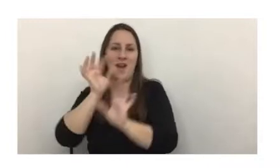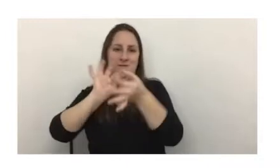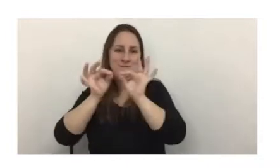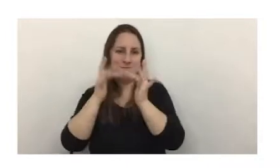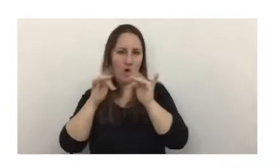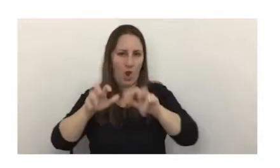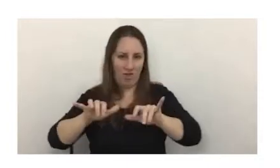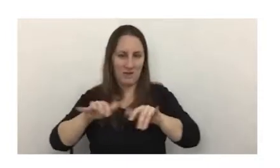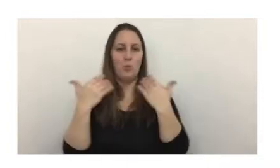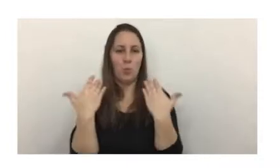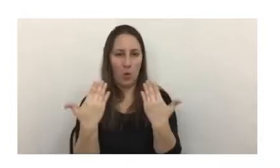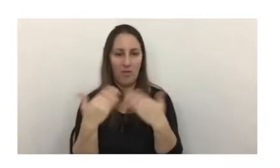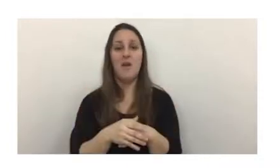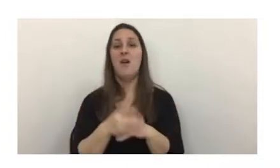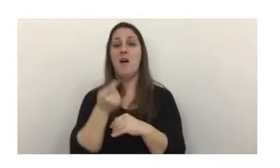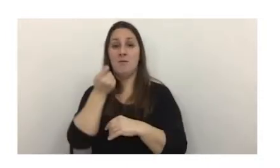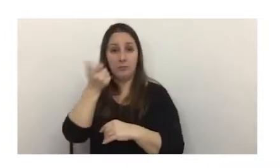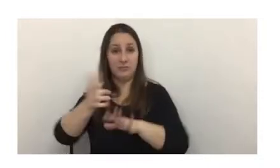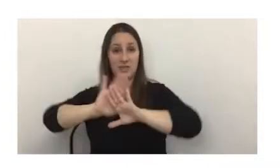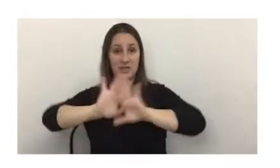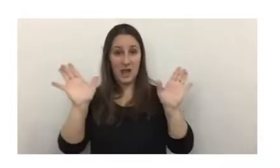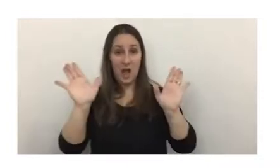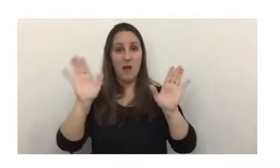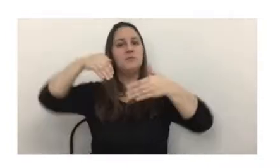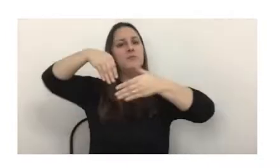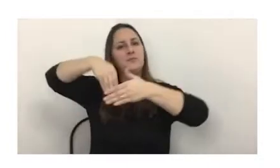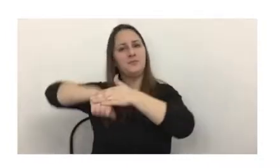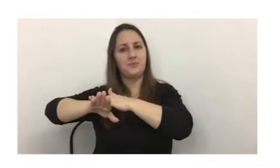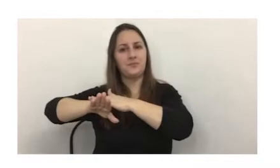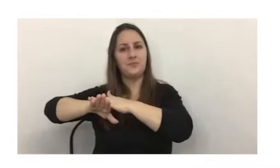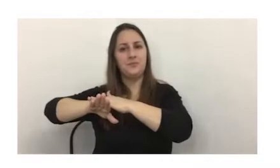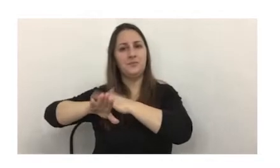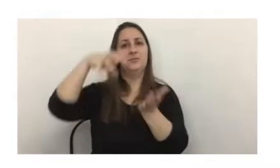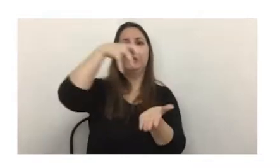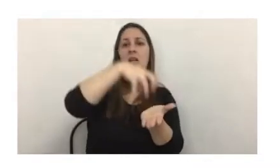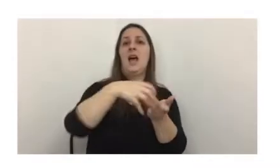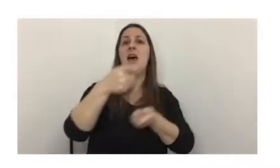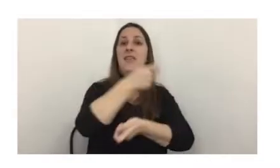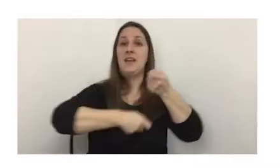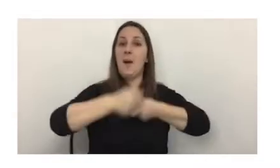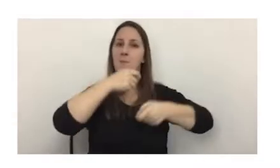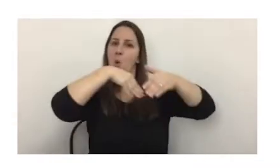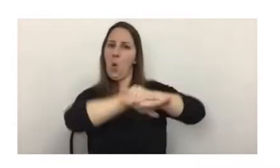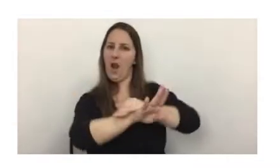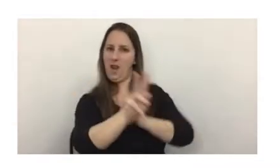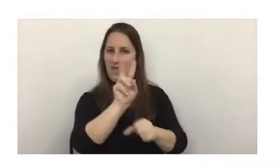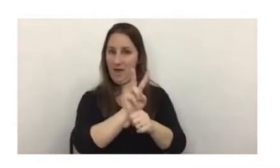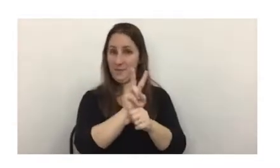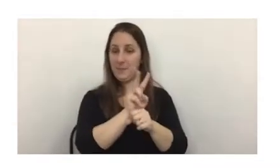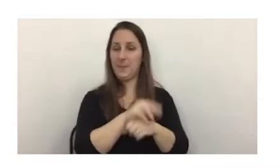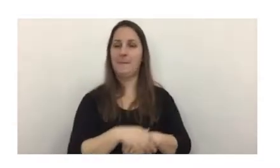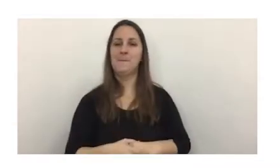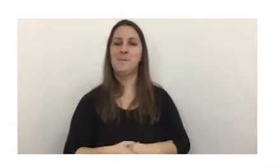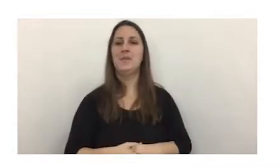Comprada la criptomoneda, esas criptomonedas quedan a resguardo de esta casa de cambio de criptomonedas, siendo estas